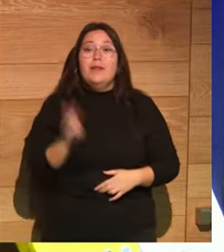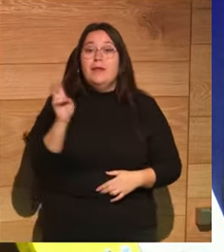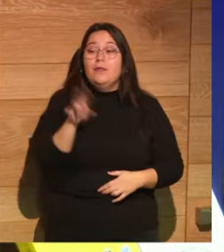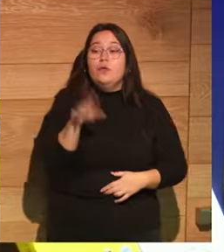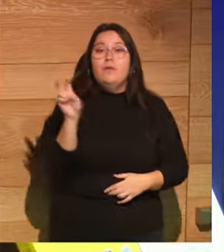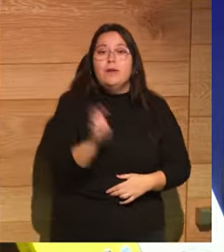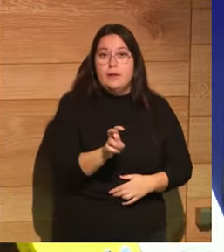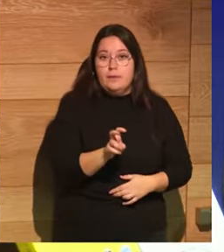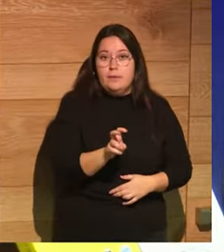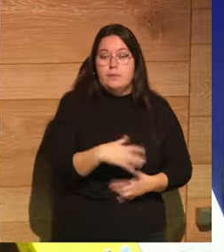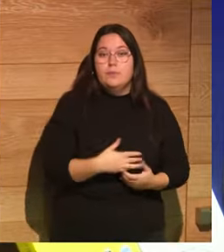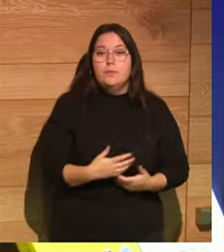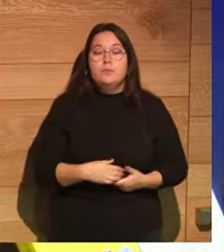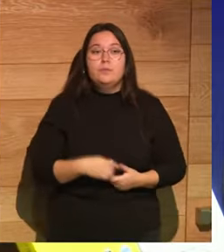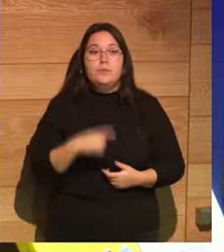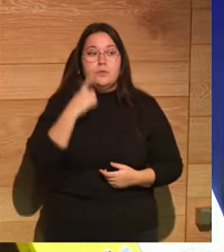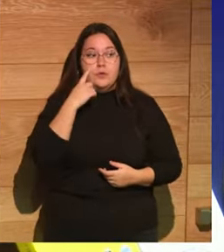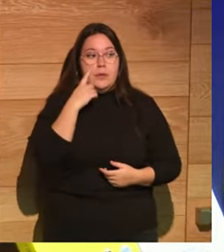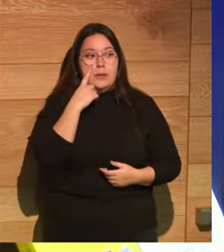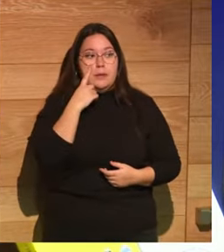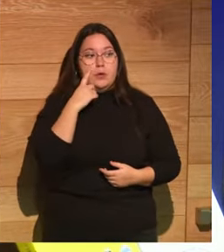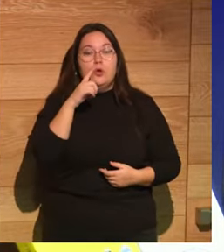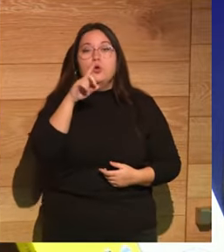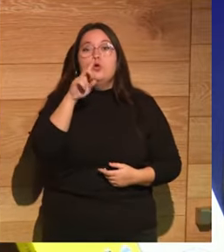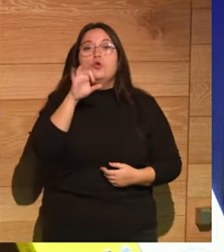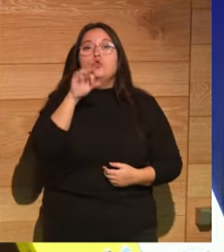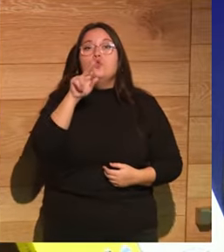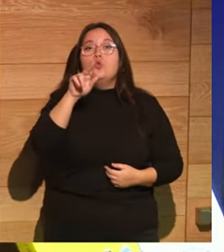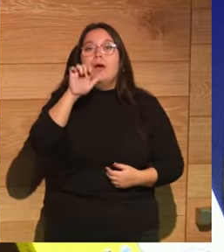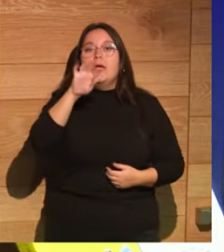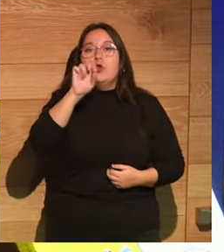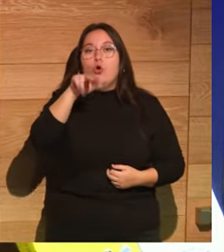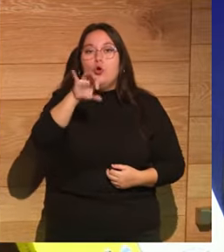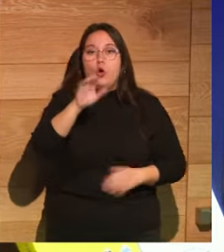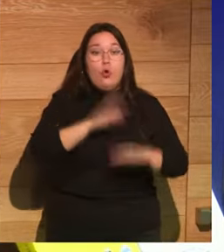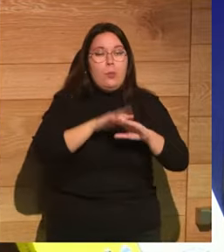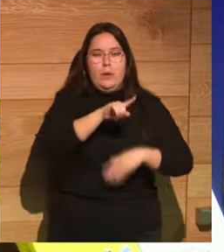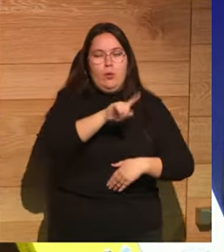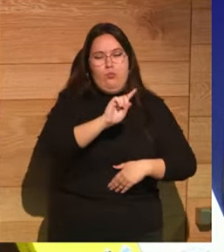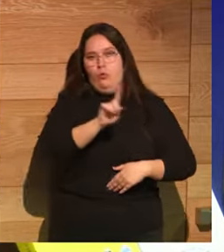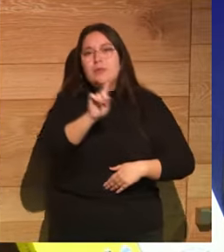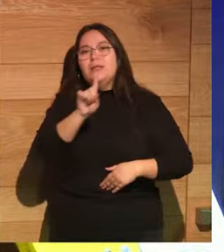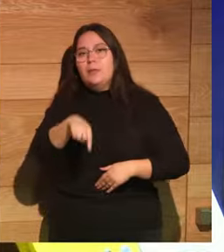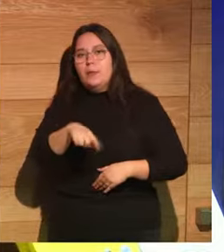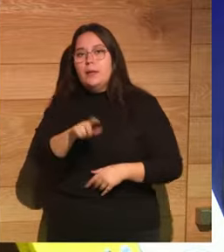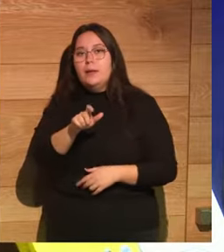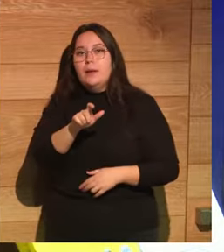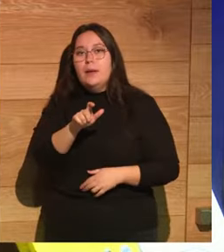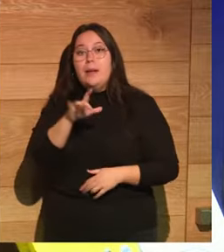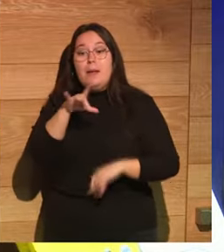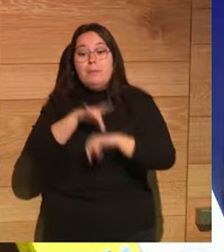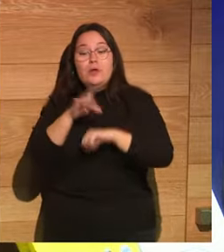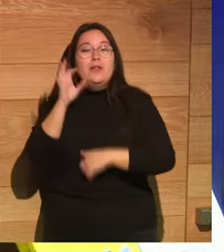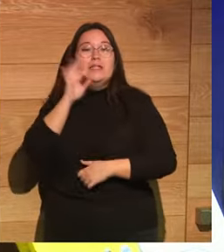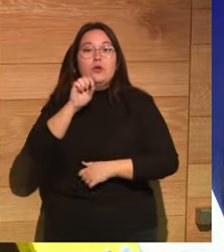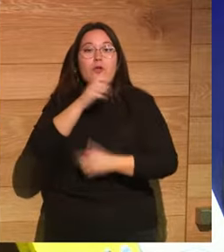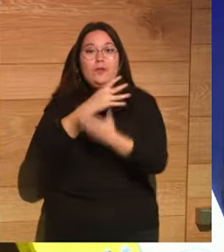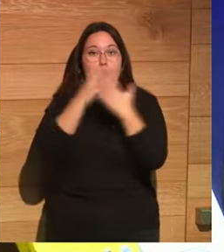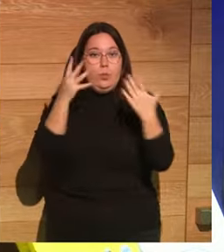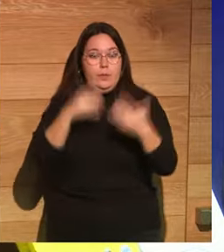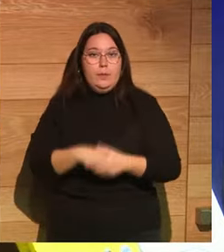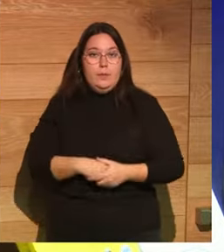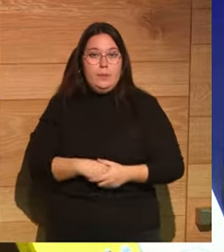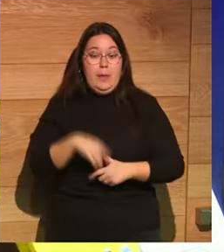viene todo eso fíjate aquí no solo Suetonio es el culpable aquí le echamos un poco la culpa también a los médicos del siglo XIX